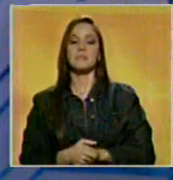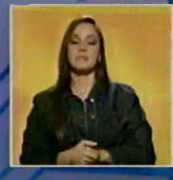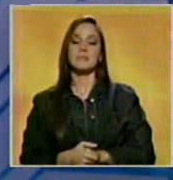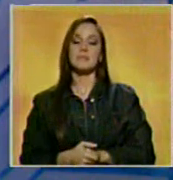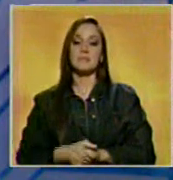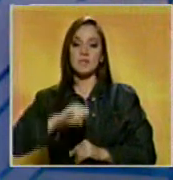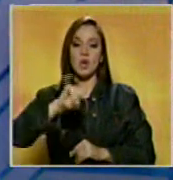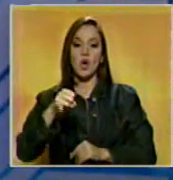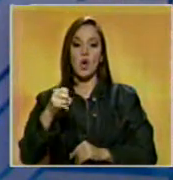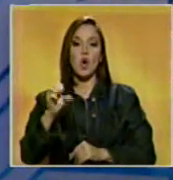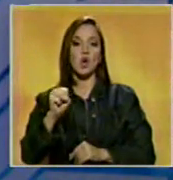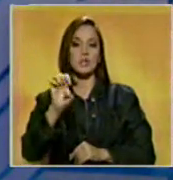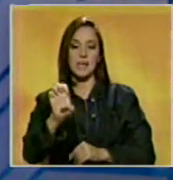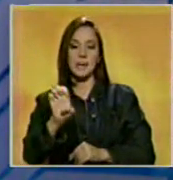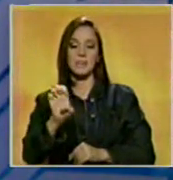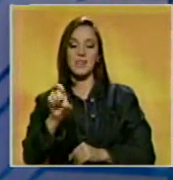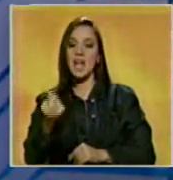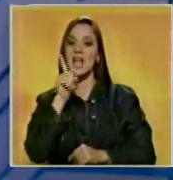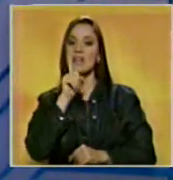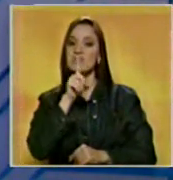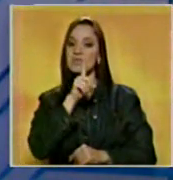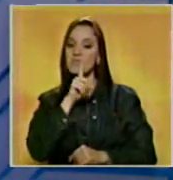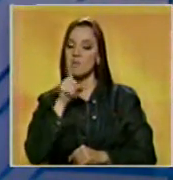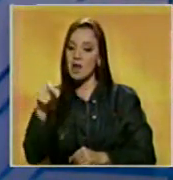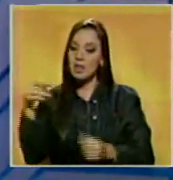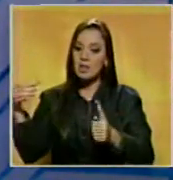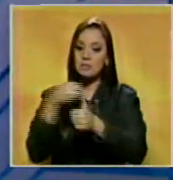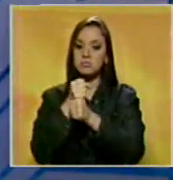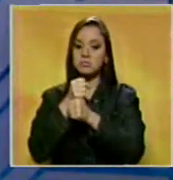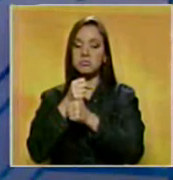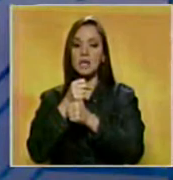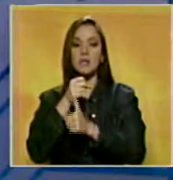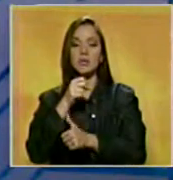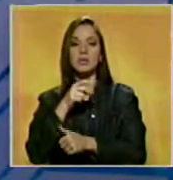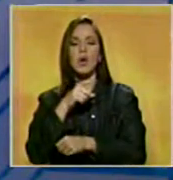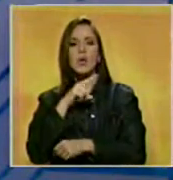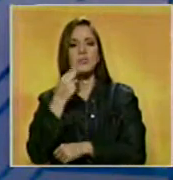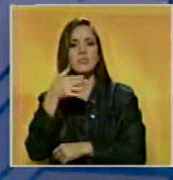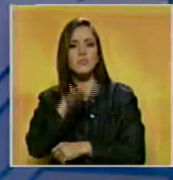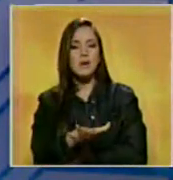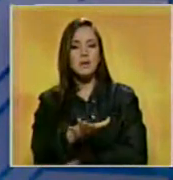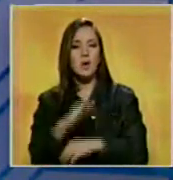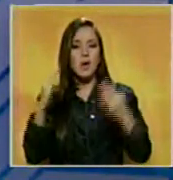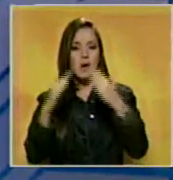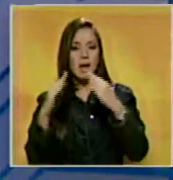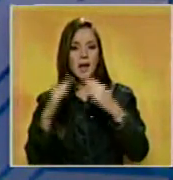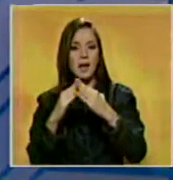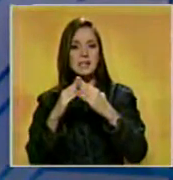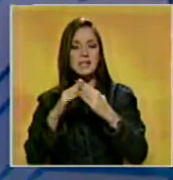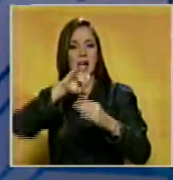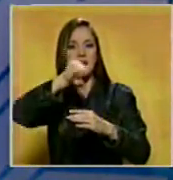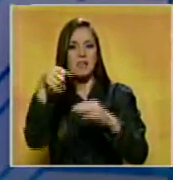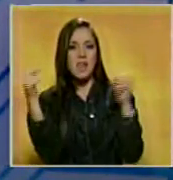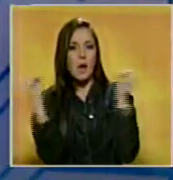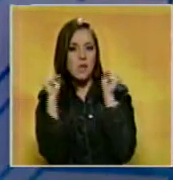Como José Antonio Montesinos, fue identificado el cadáver del hombre asesinado en el interior de su residencia en la urbanización El Junco del